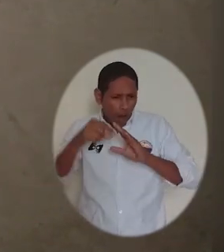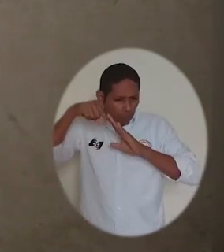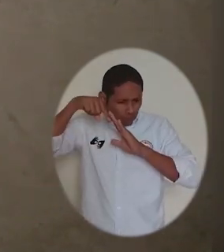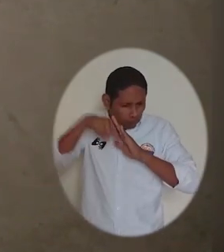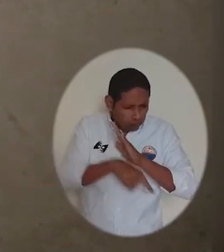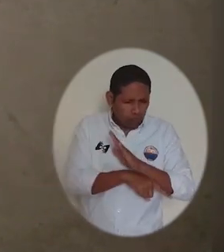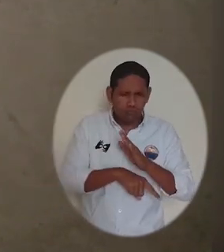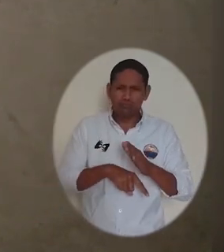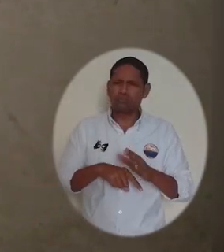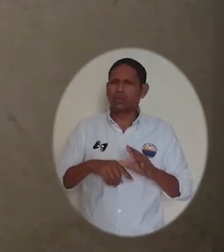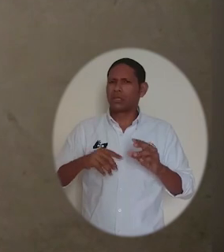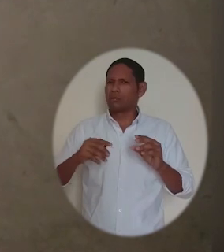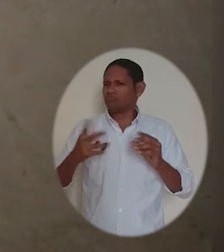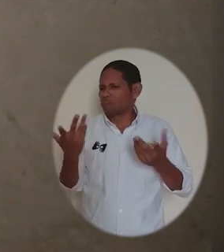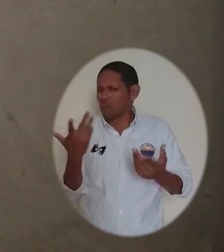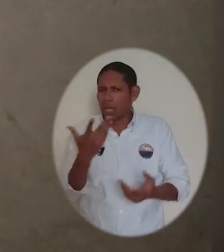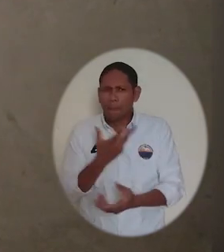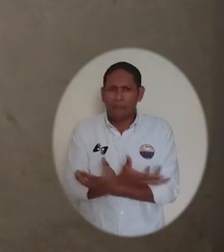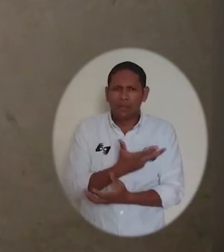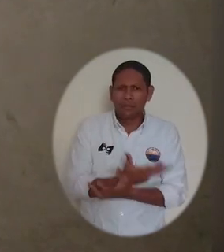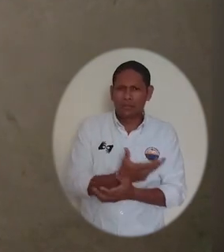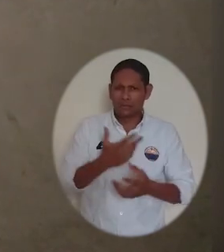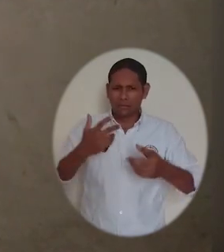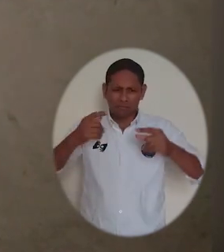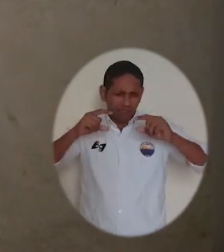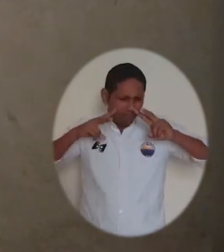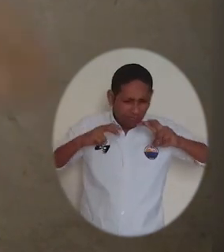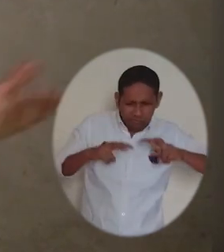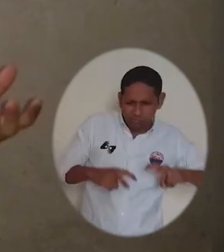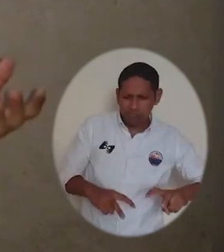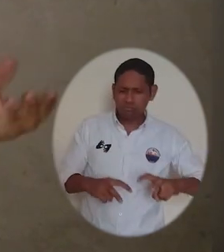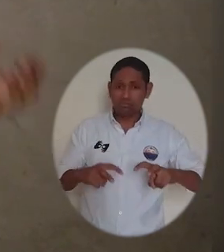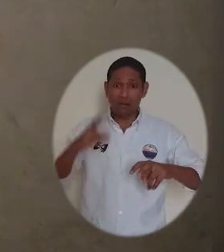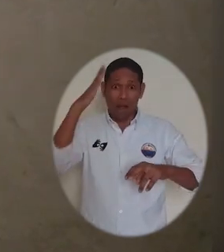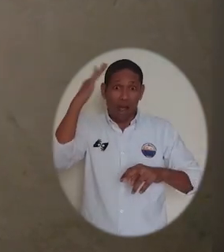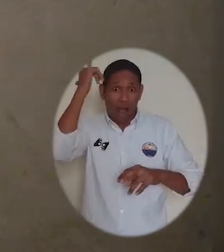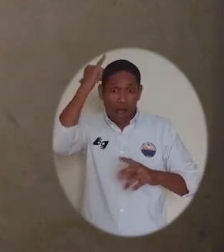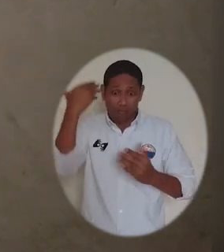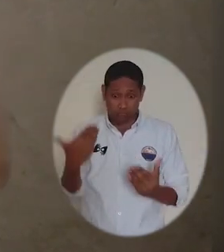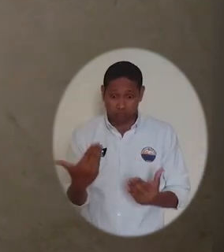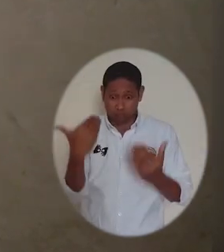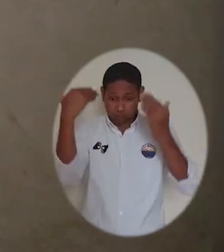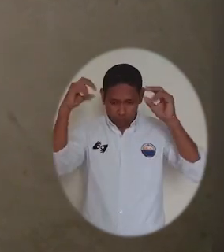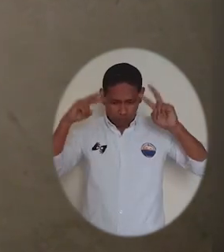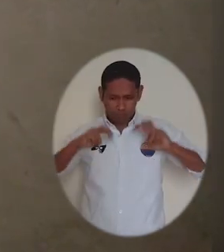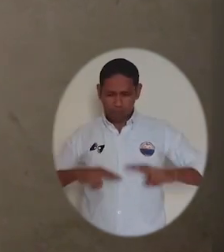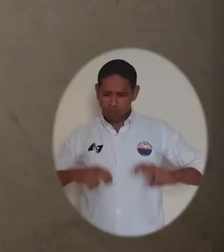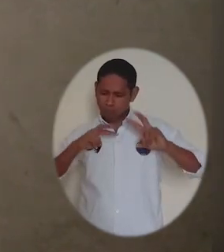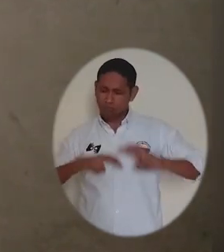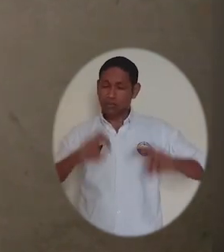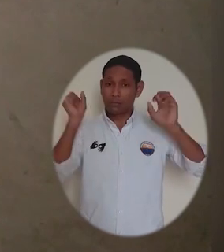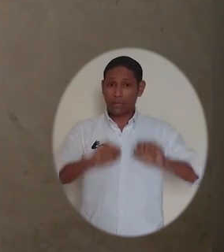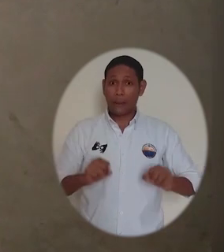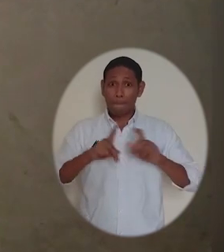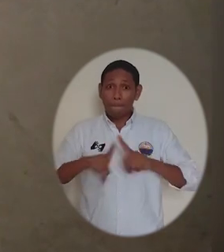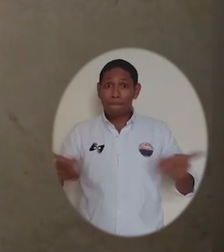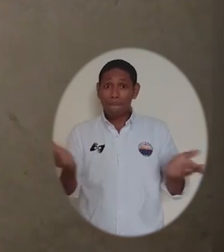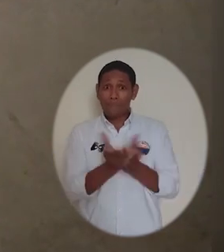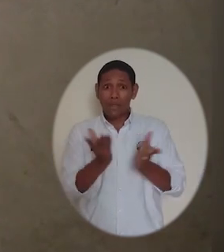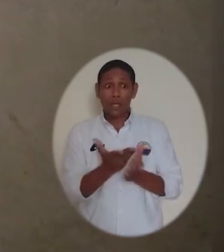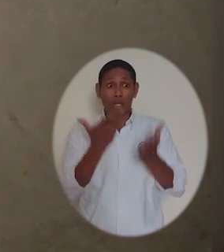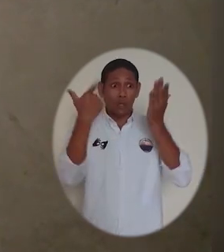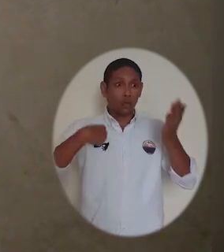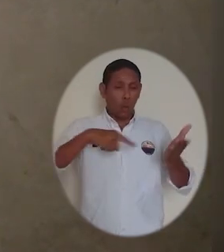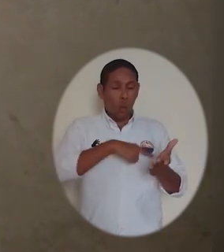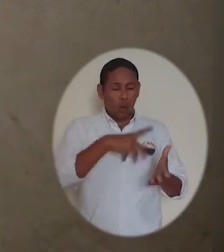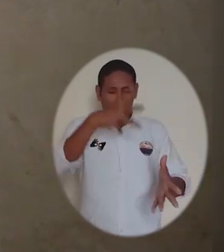plantel y va a funcionar tanto para la parte académica como para la parte investigativa y